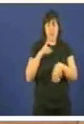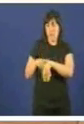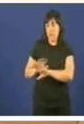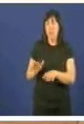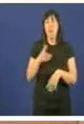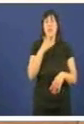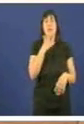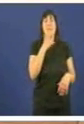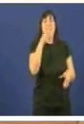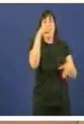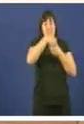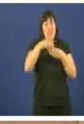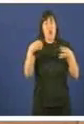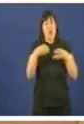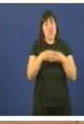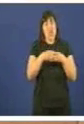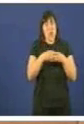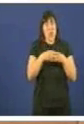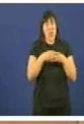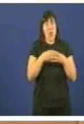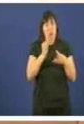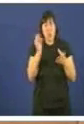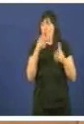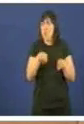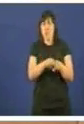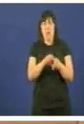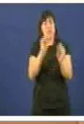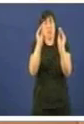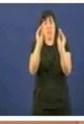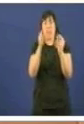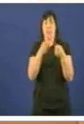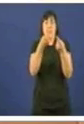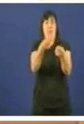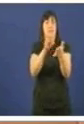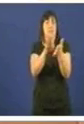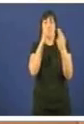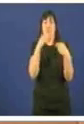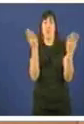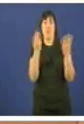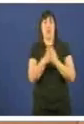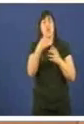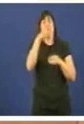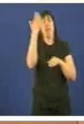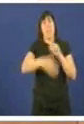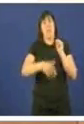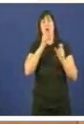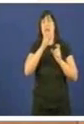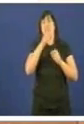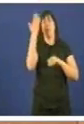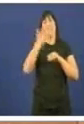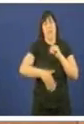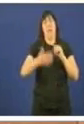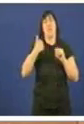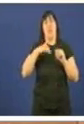que están no consorcio e os que non están no consorcio. Dimos un plazo para alegacións a todos os que están no